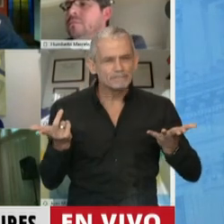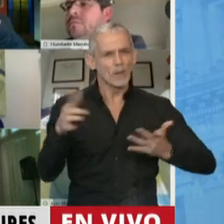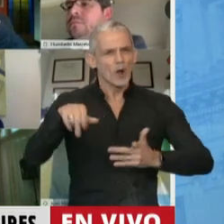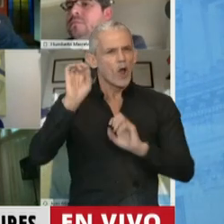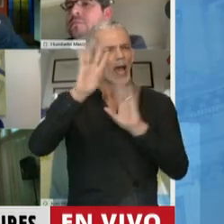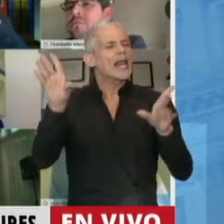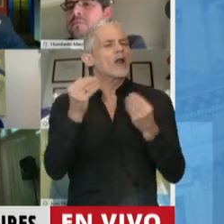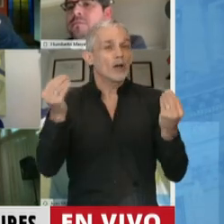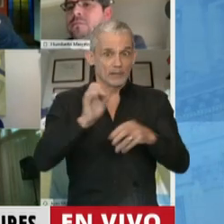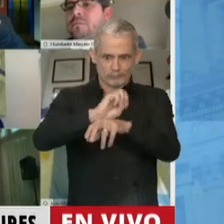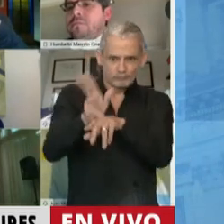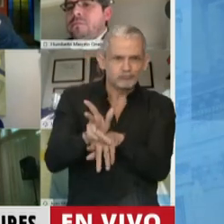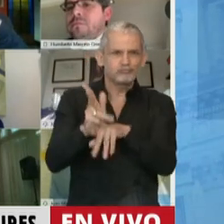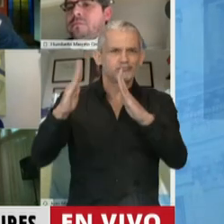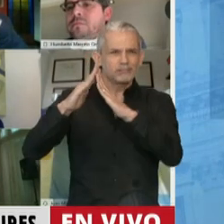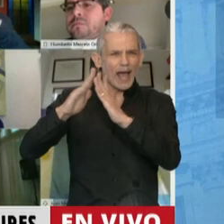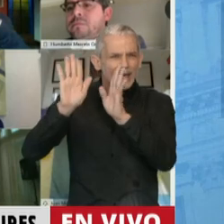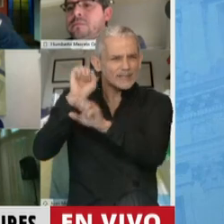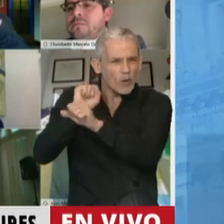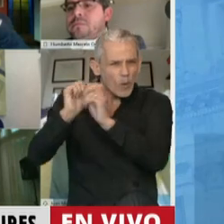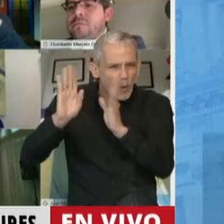que con la pandemia y con la cuarentena